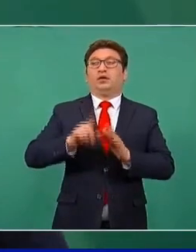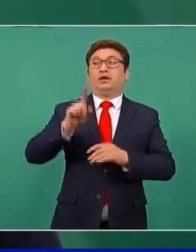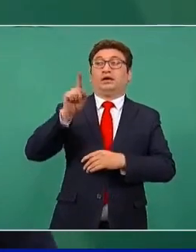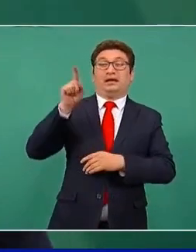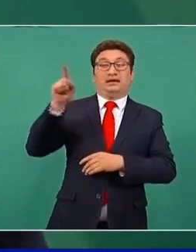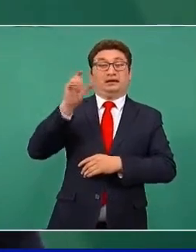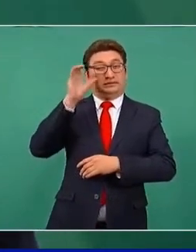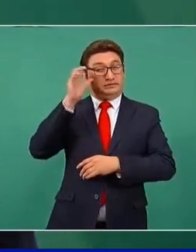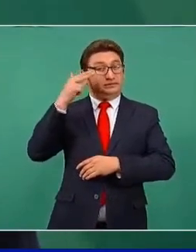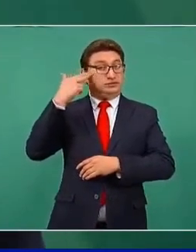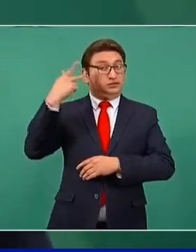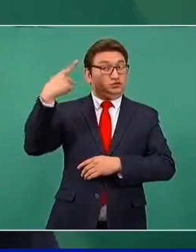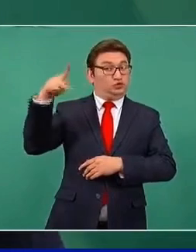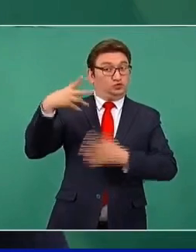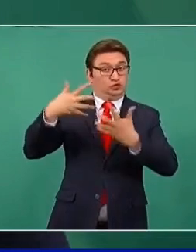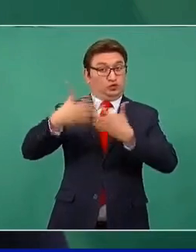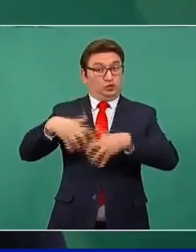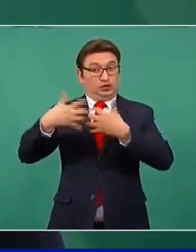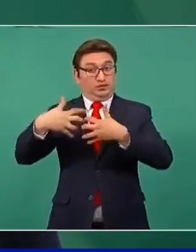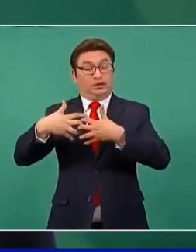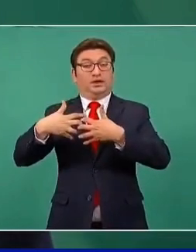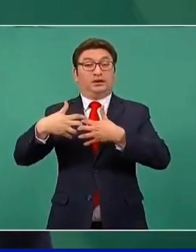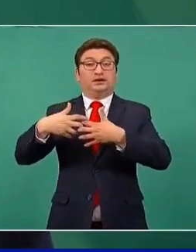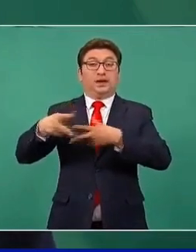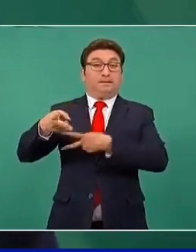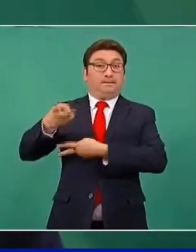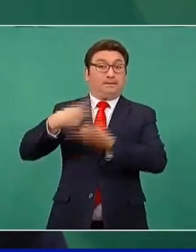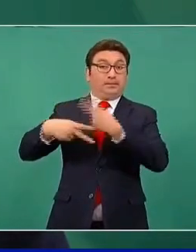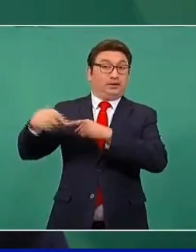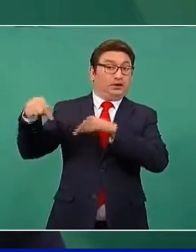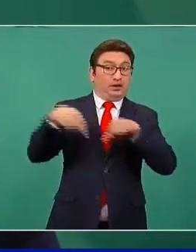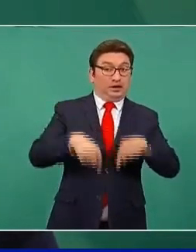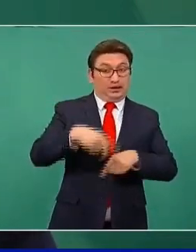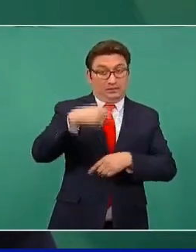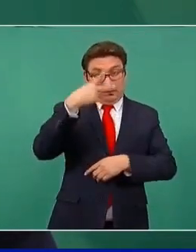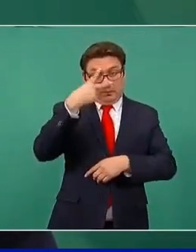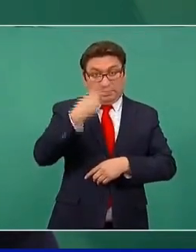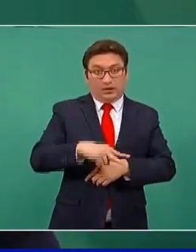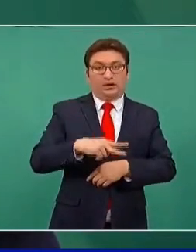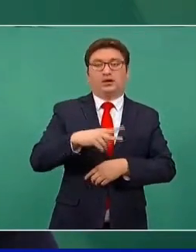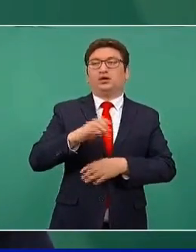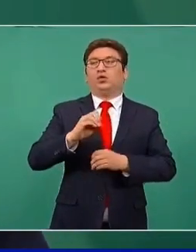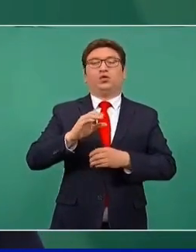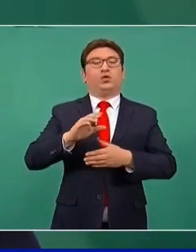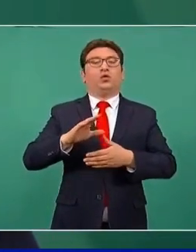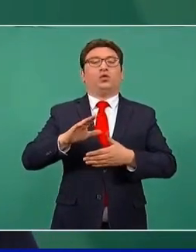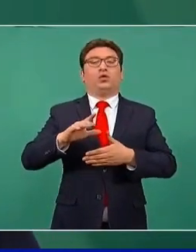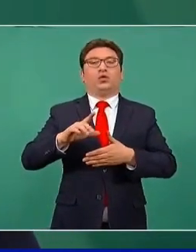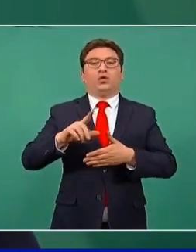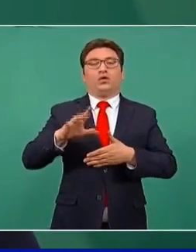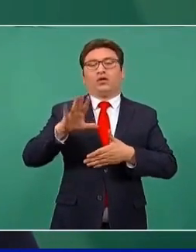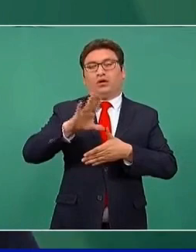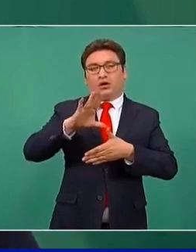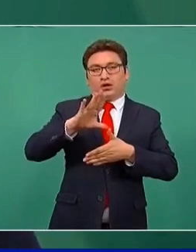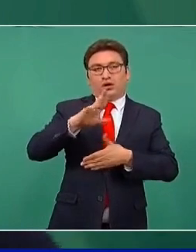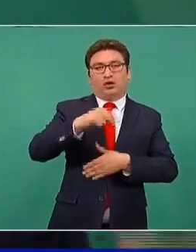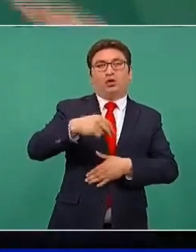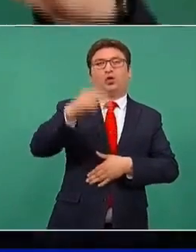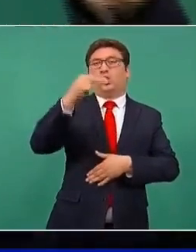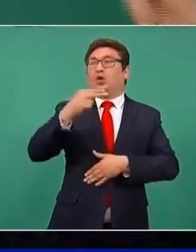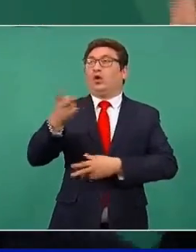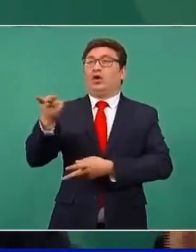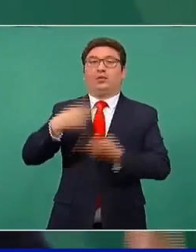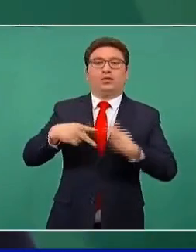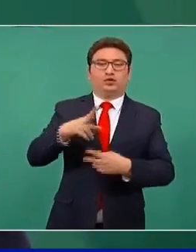se vengan a México o a América del Norte así de manera aislada,